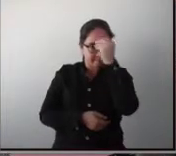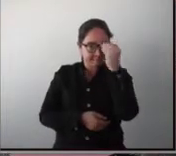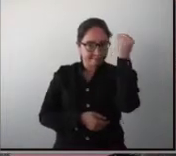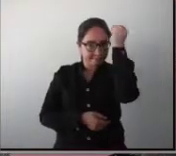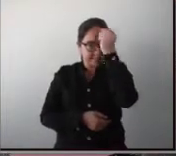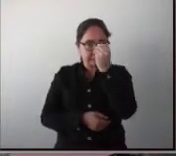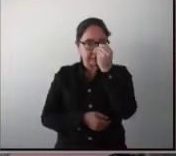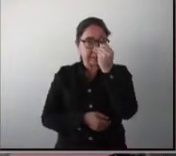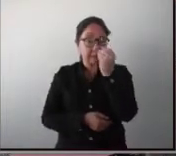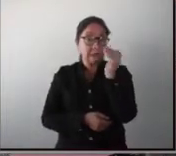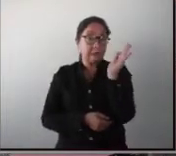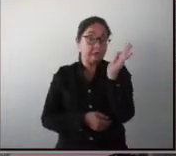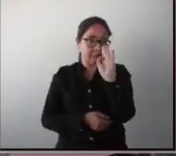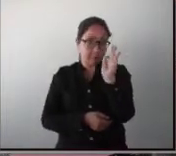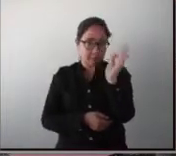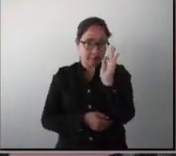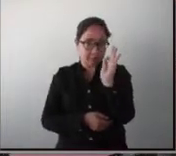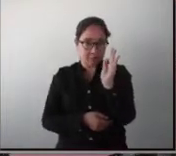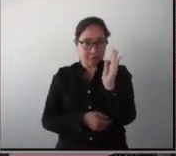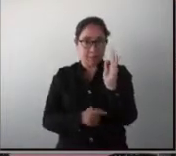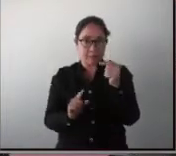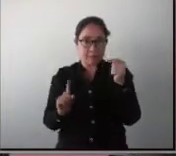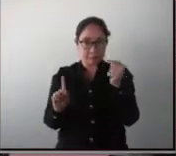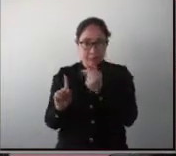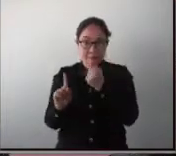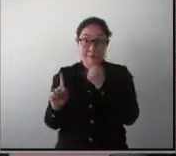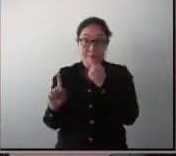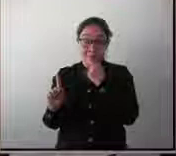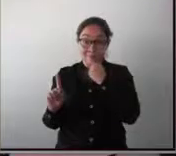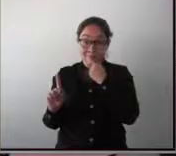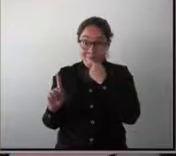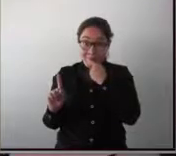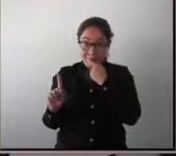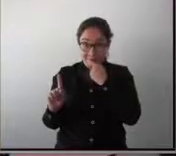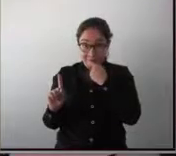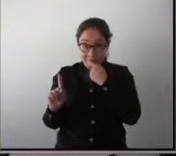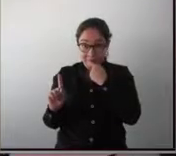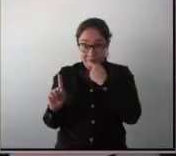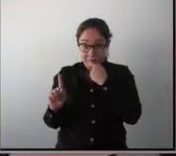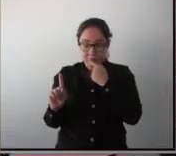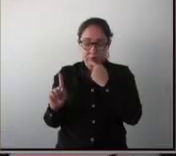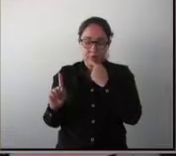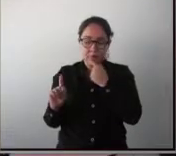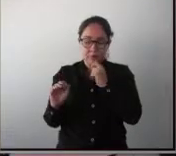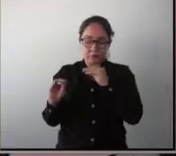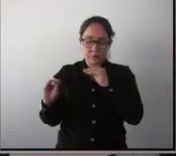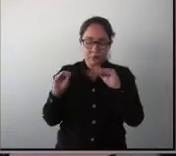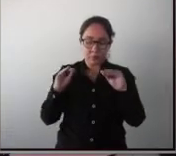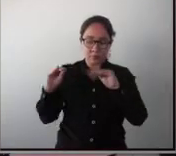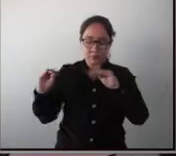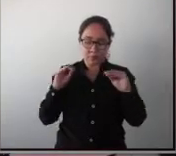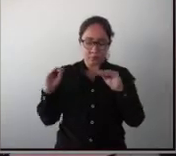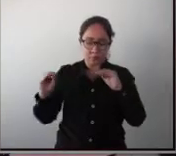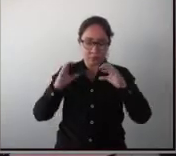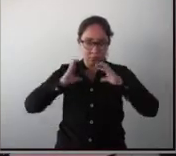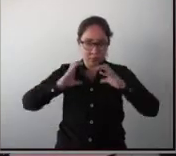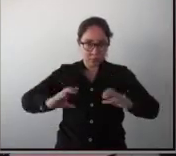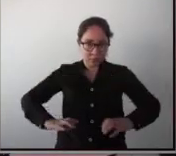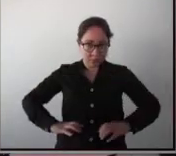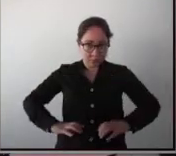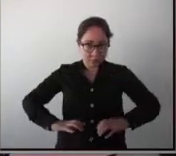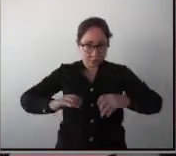si al niño lo ponemos a hacer movimientos corporales, ¿va a tener